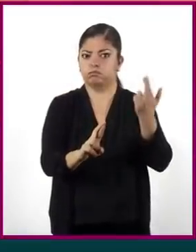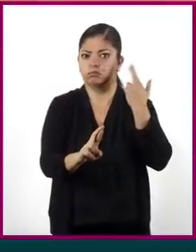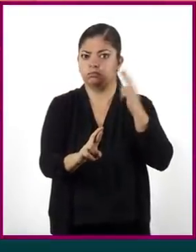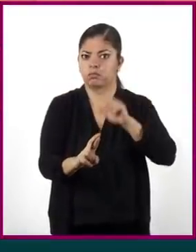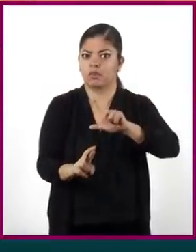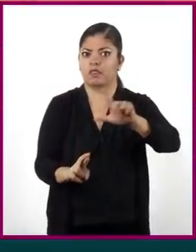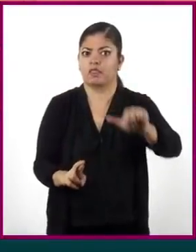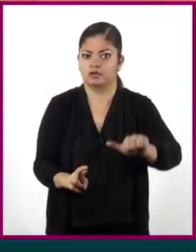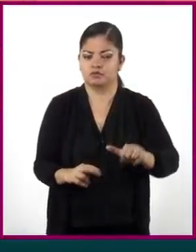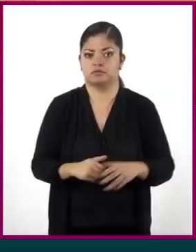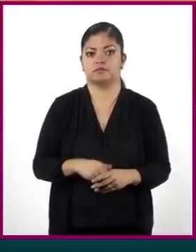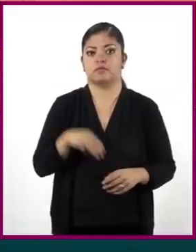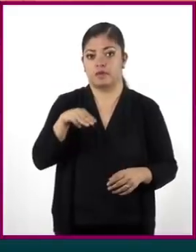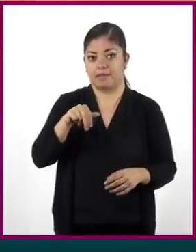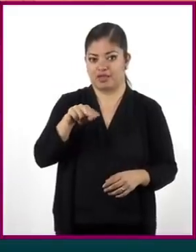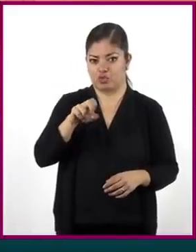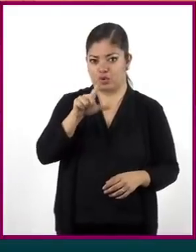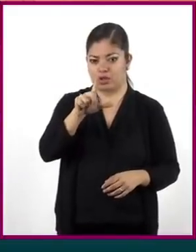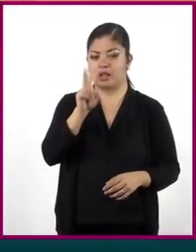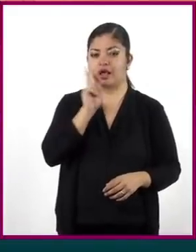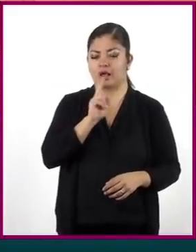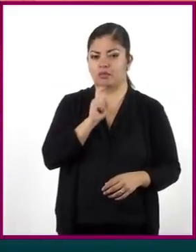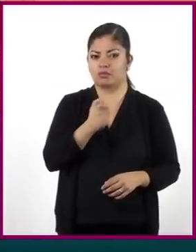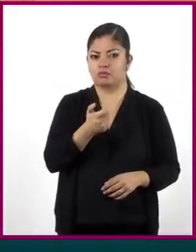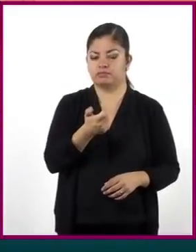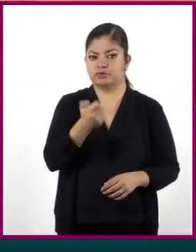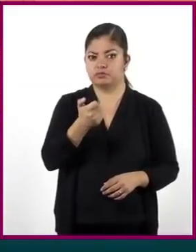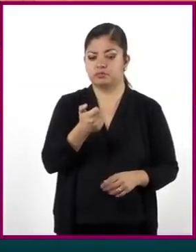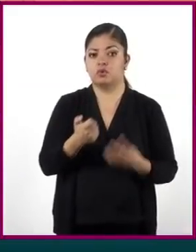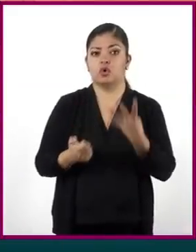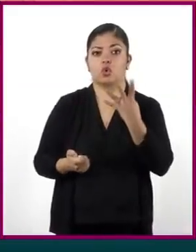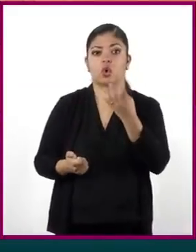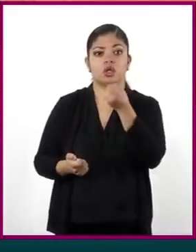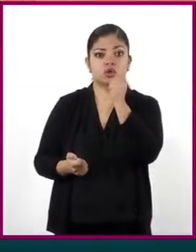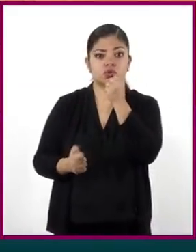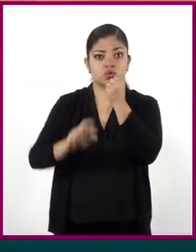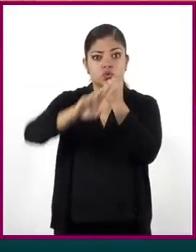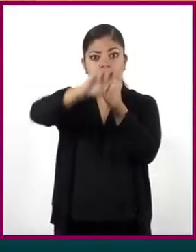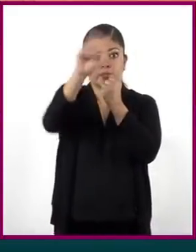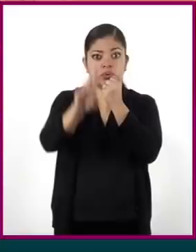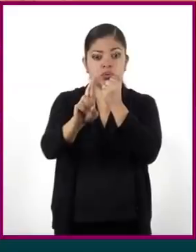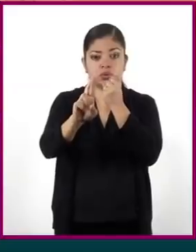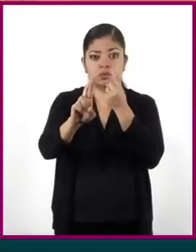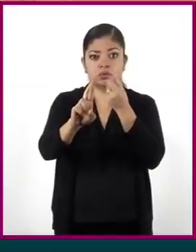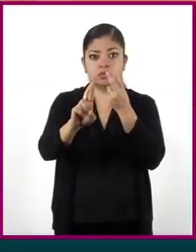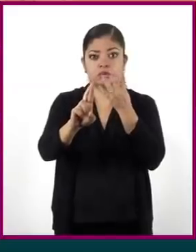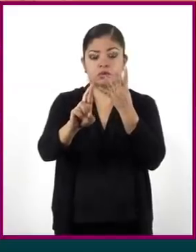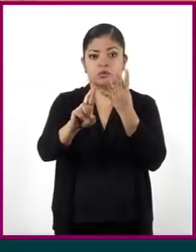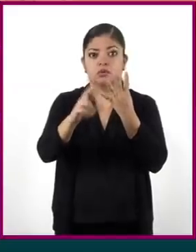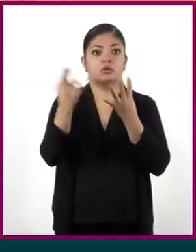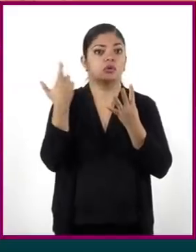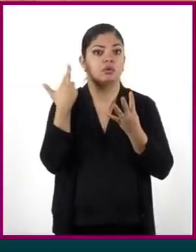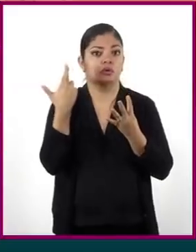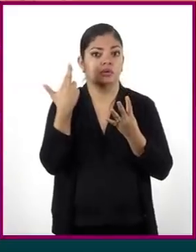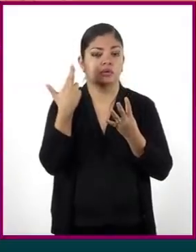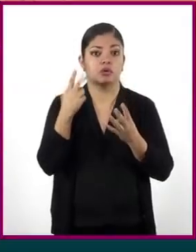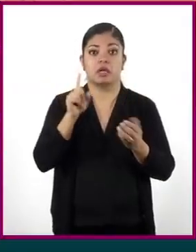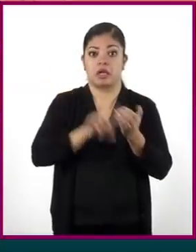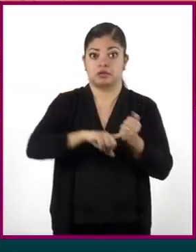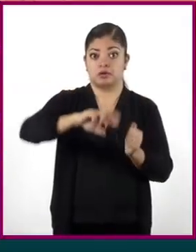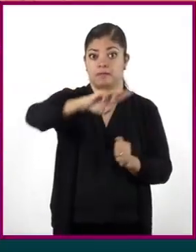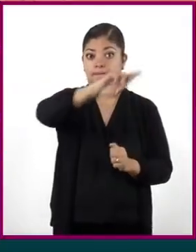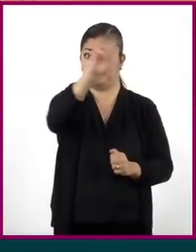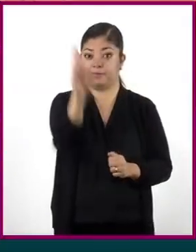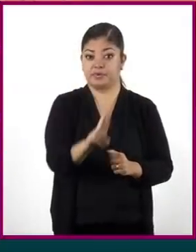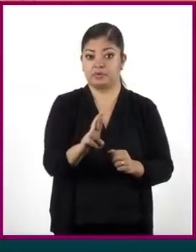Manuel midió con un cronómetro cuatro segundos entre la luz de un rayo y el sonido del estruendo. Y dice que el rayo